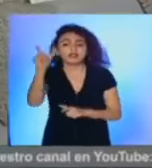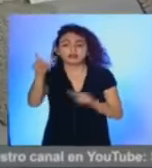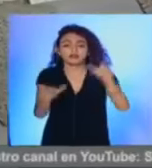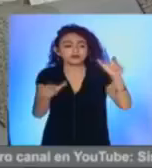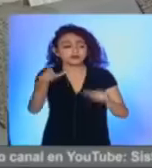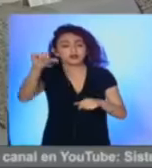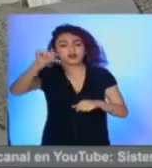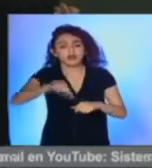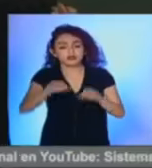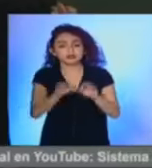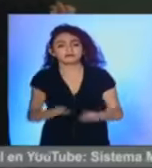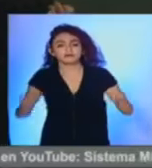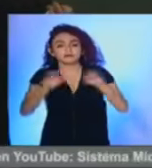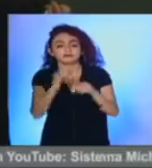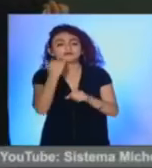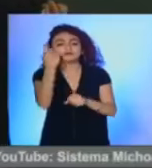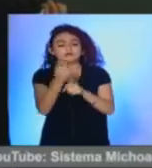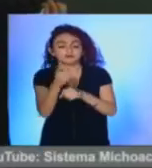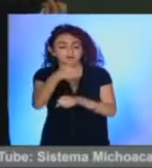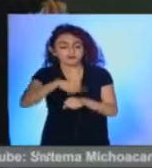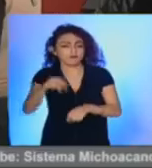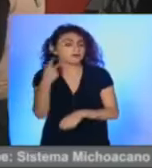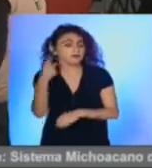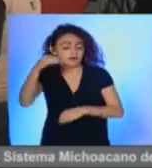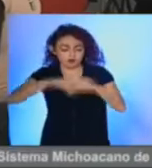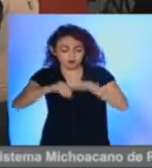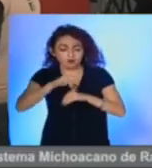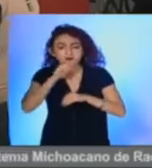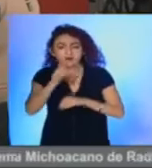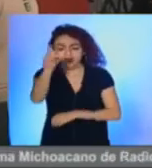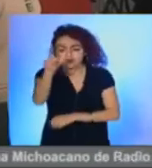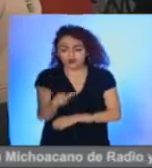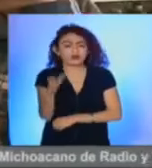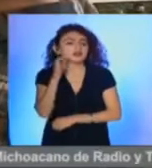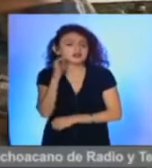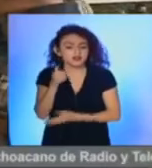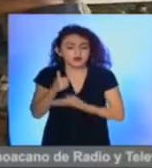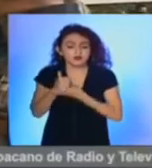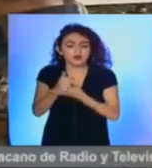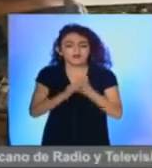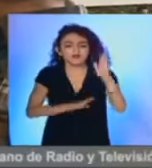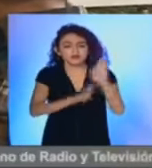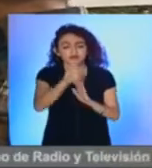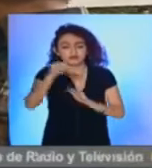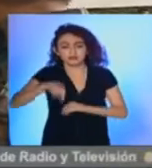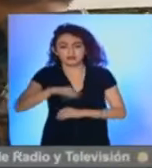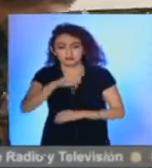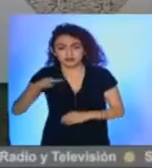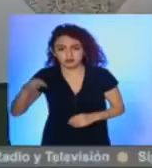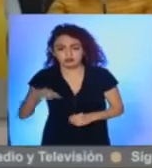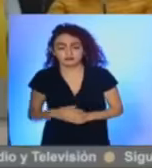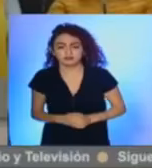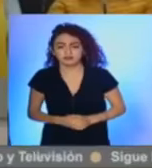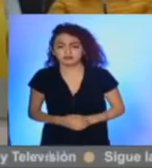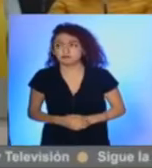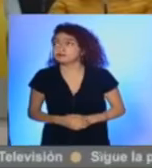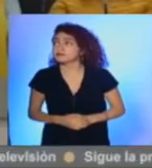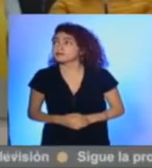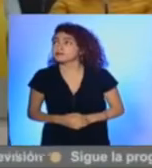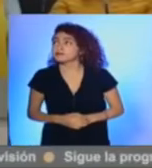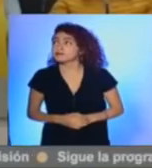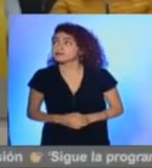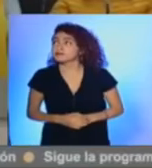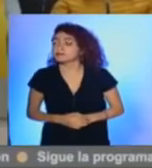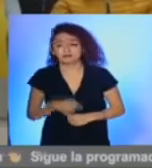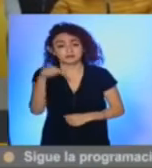hoy se trata de voluntad política y de la construcción de un candidato común que ayude a sacar adelante a Michoacán decirte